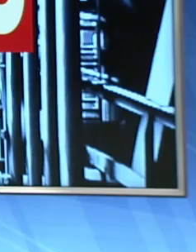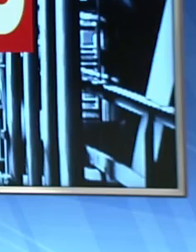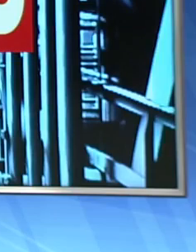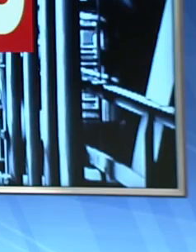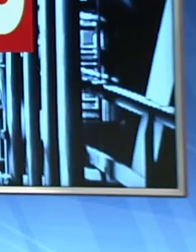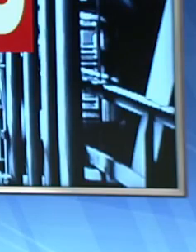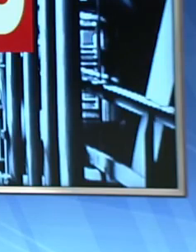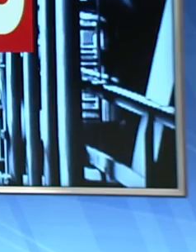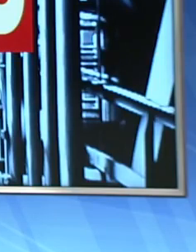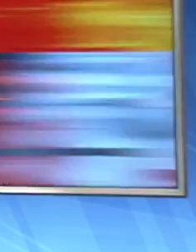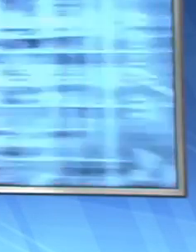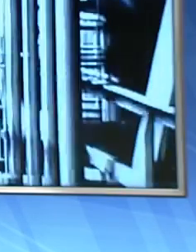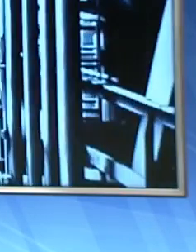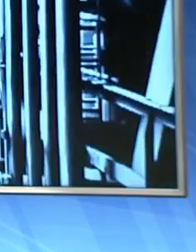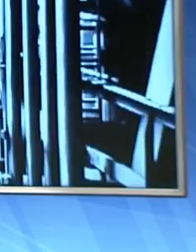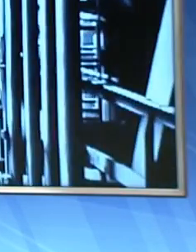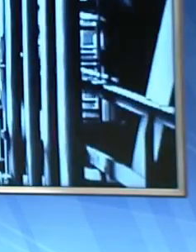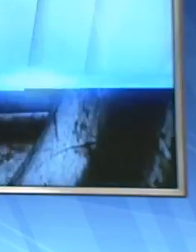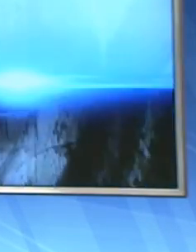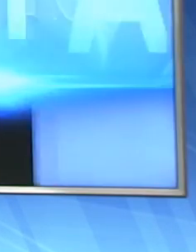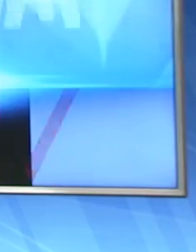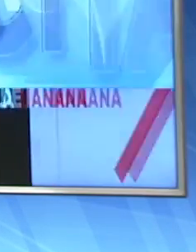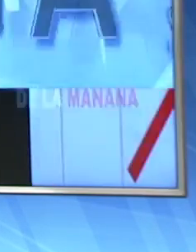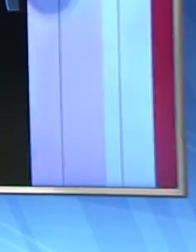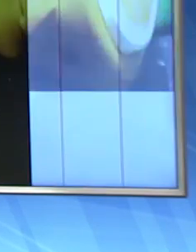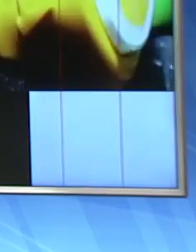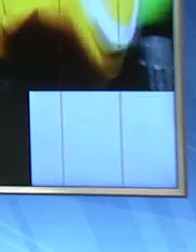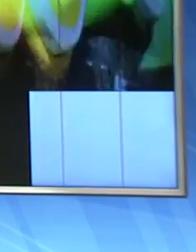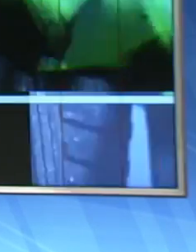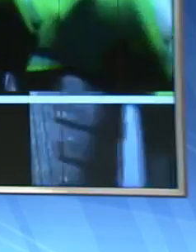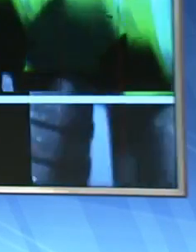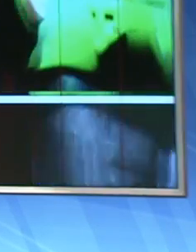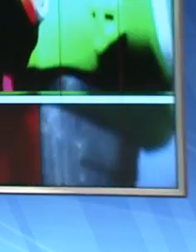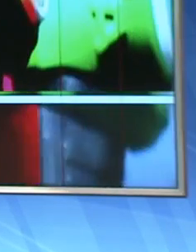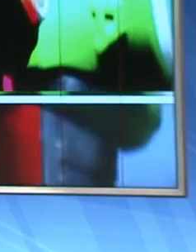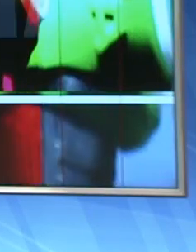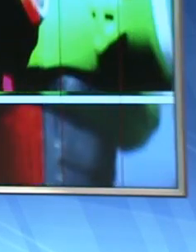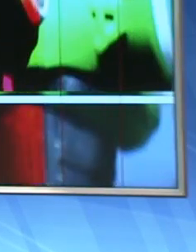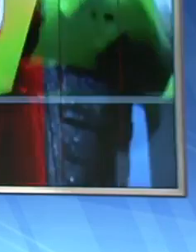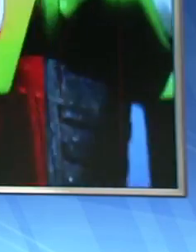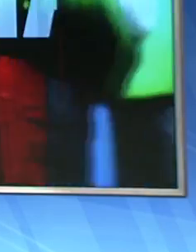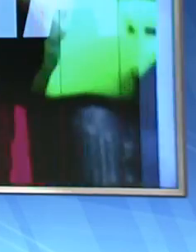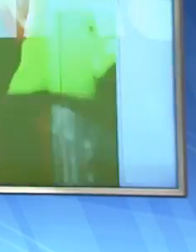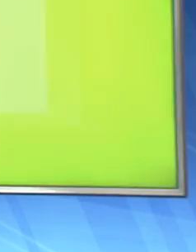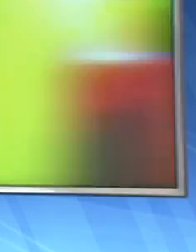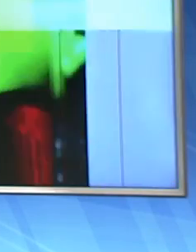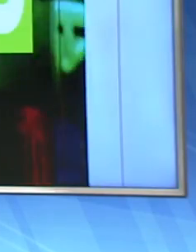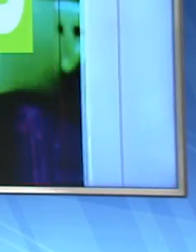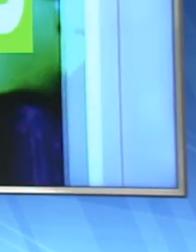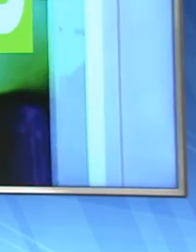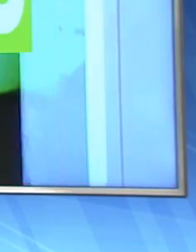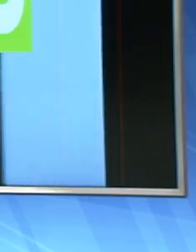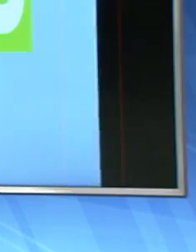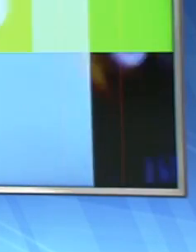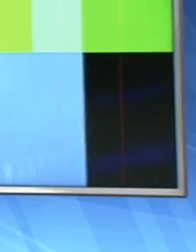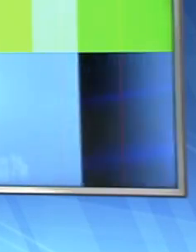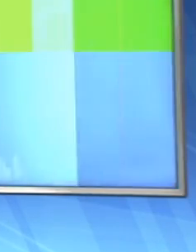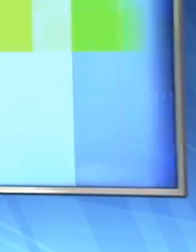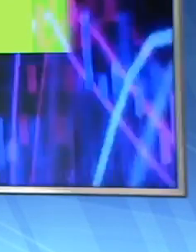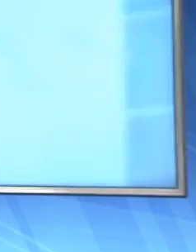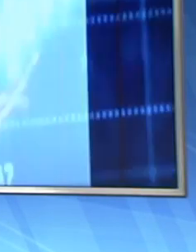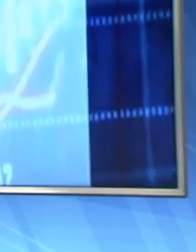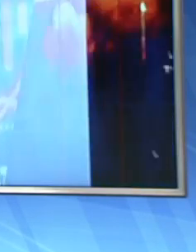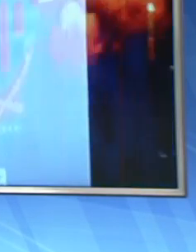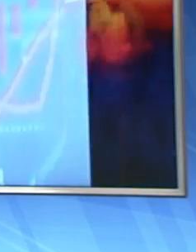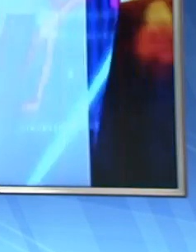Así es, de los 740 mil créditos otorgados para apoyar al sector empresarial en esta contingencia económica